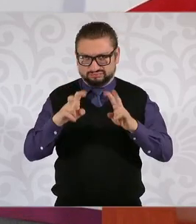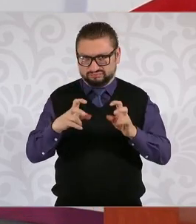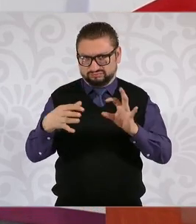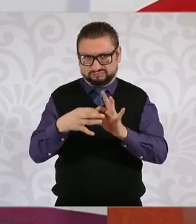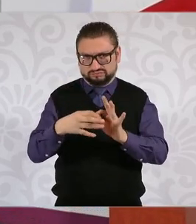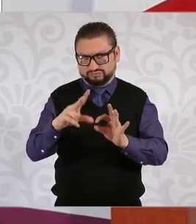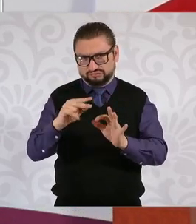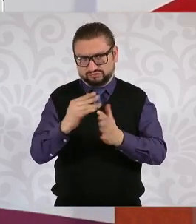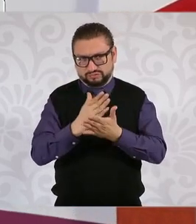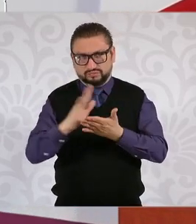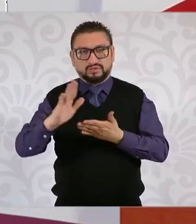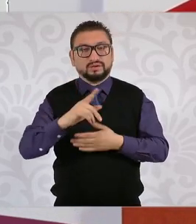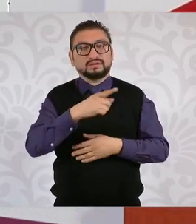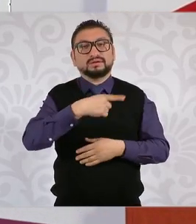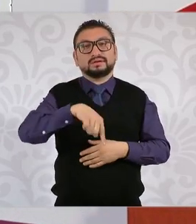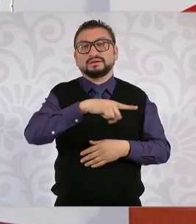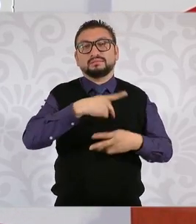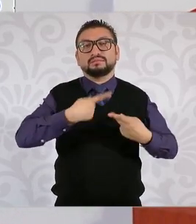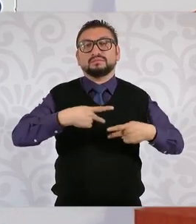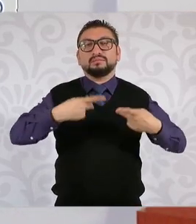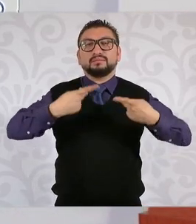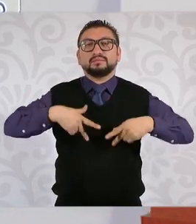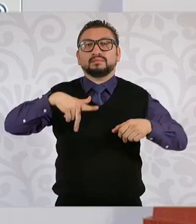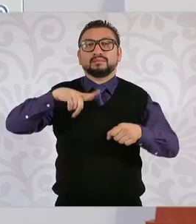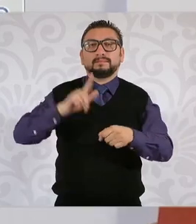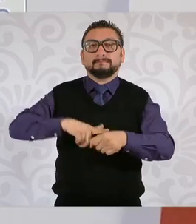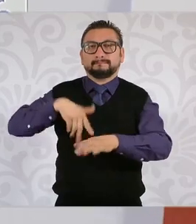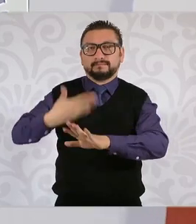sino se fueron a un tema personal